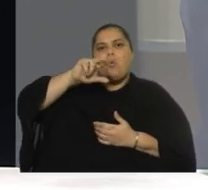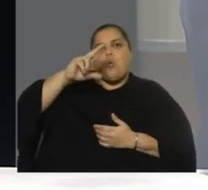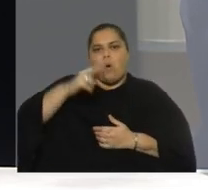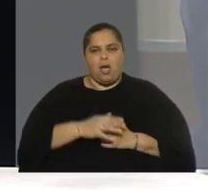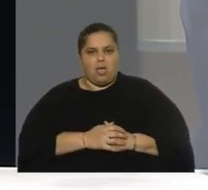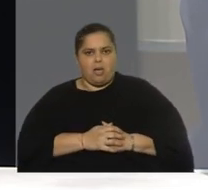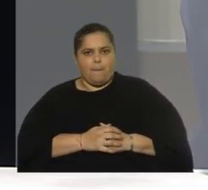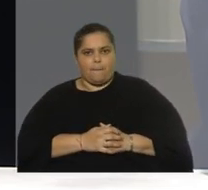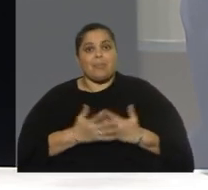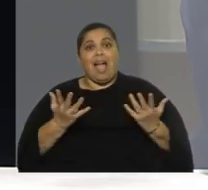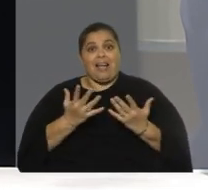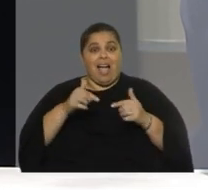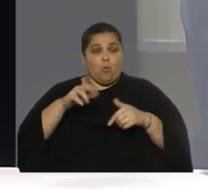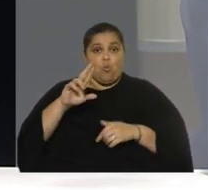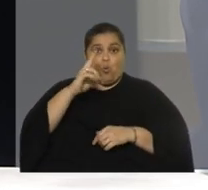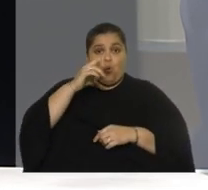en una posición de tránsito